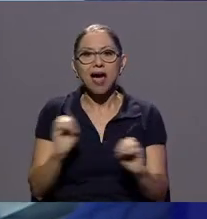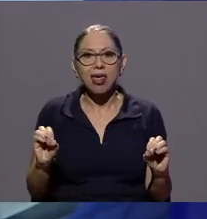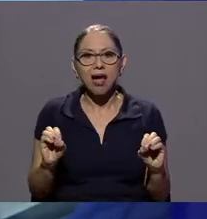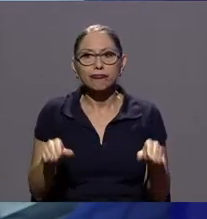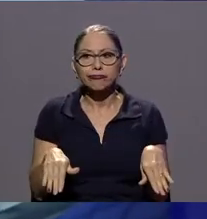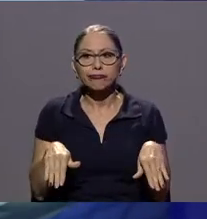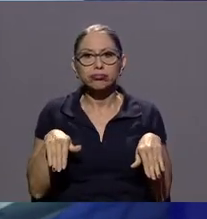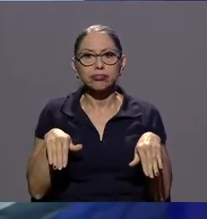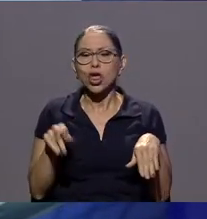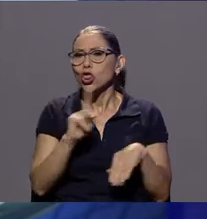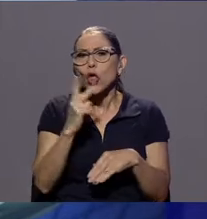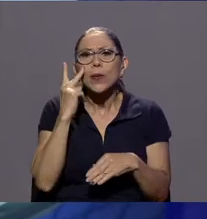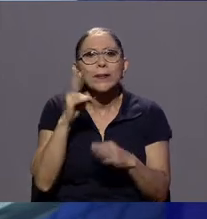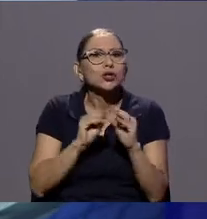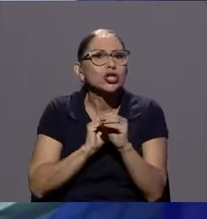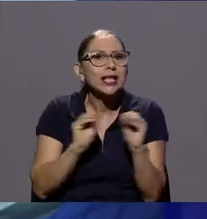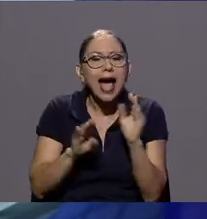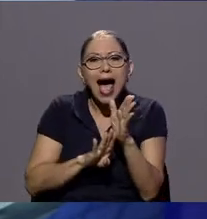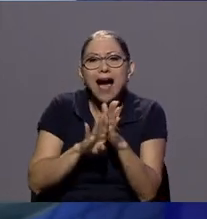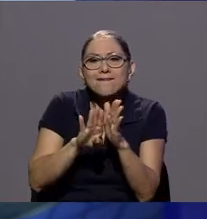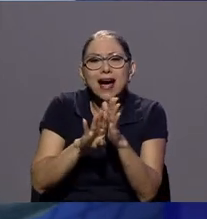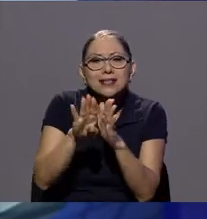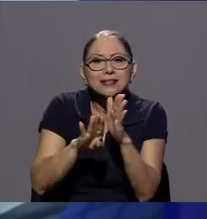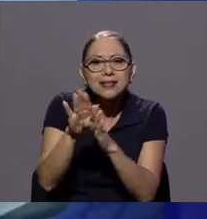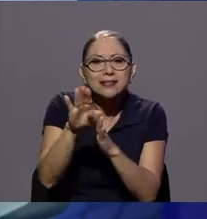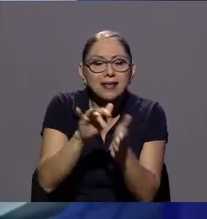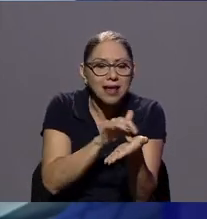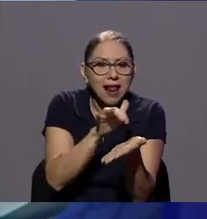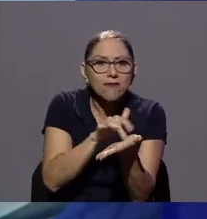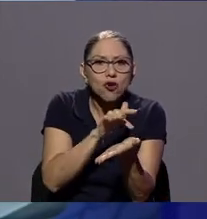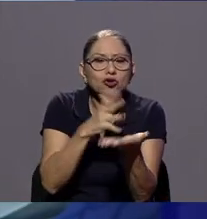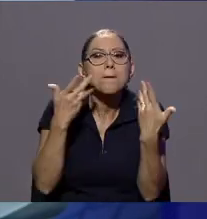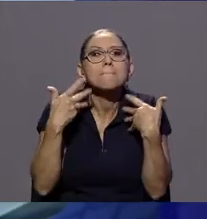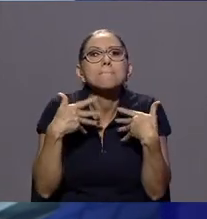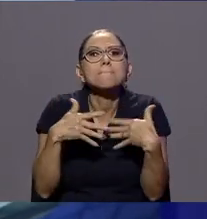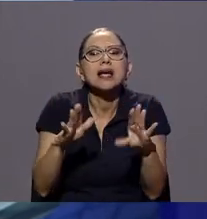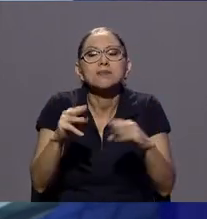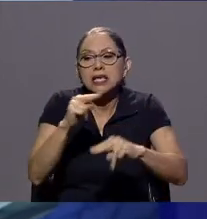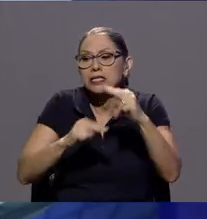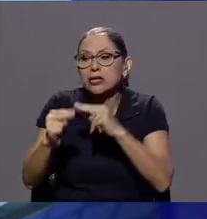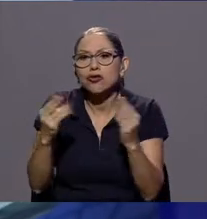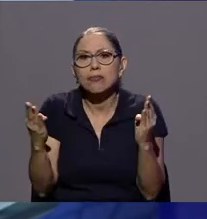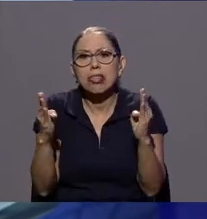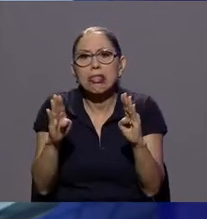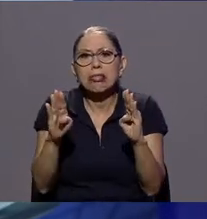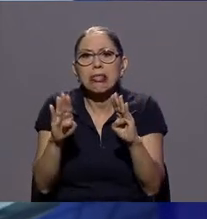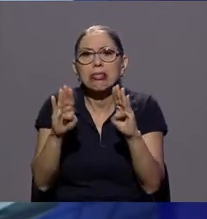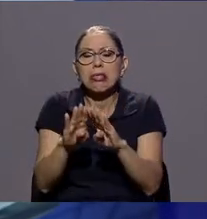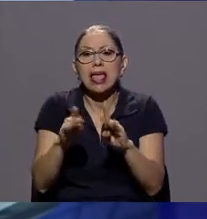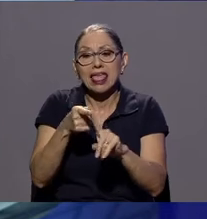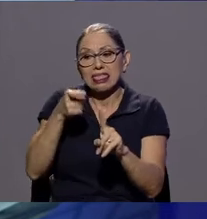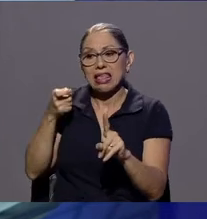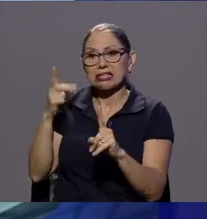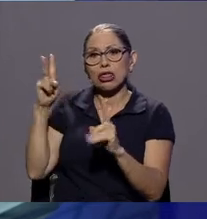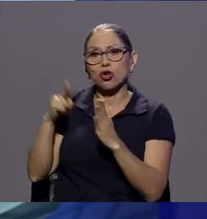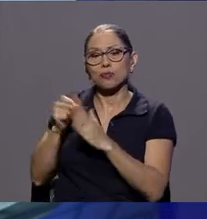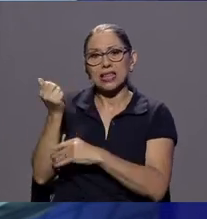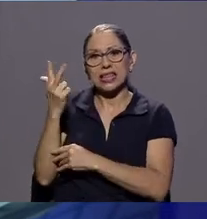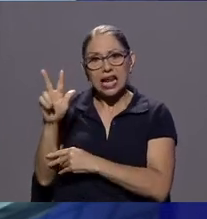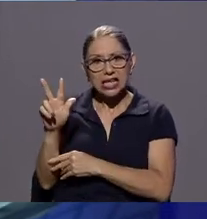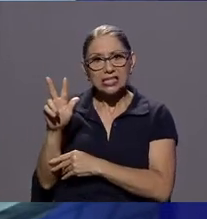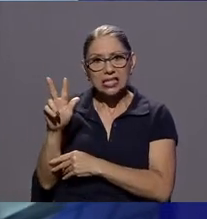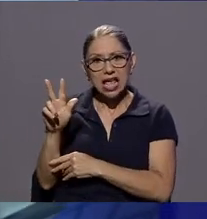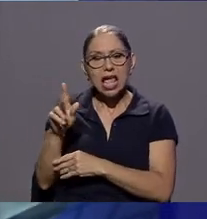avances en el tema del arroz más bien se viene cerrando el mercado cuando desde el 2013 se impone una medida